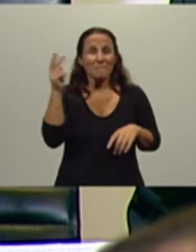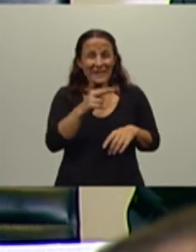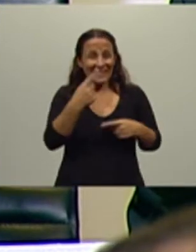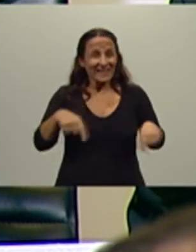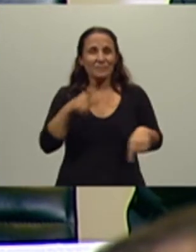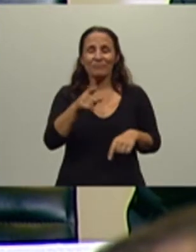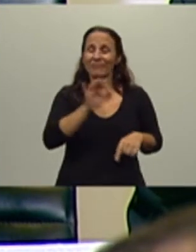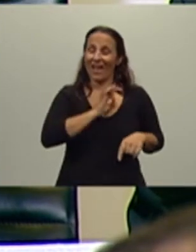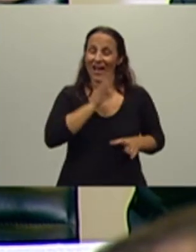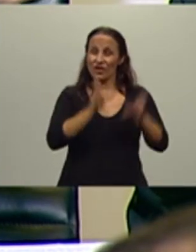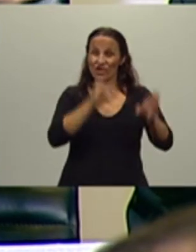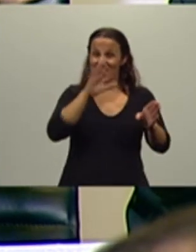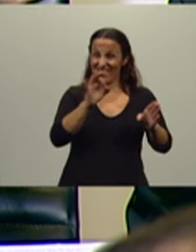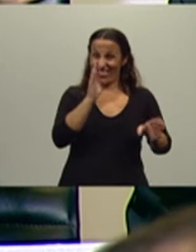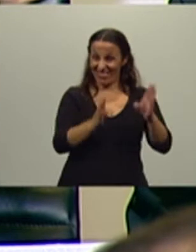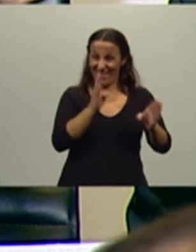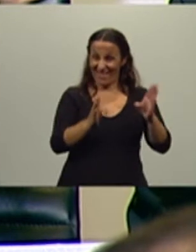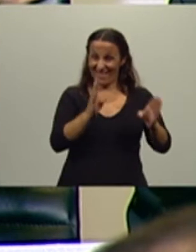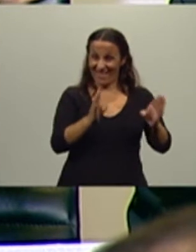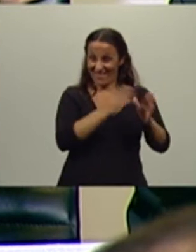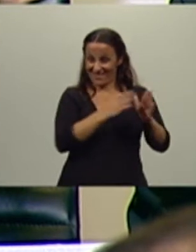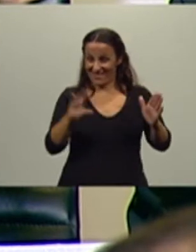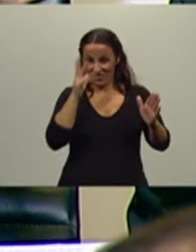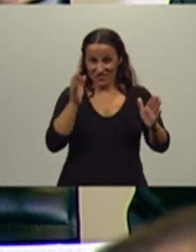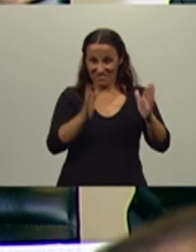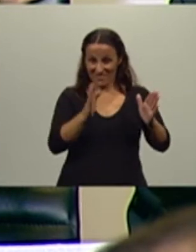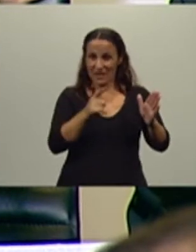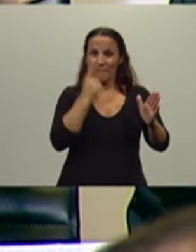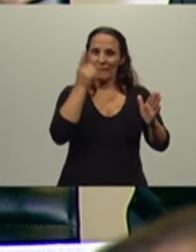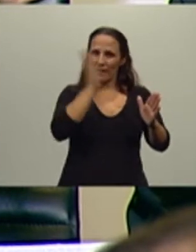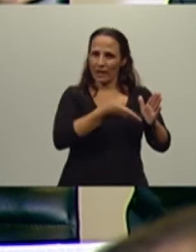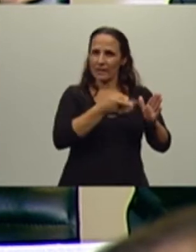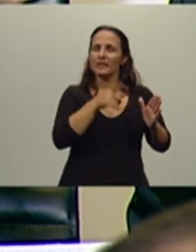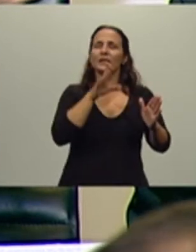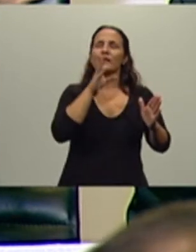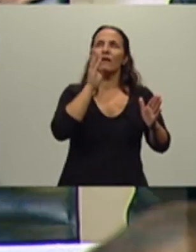en la década de los 70, fíjense la alícuota que había,